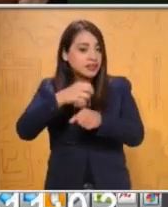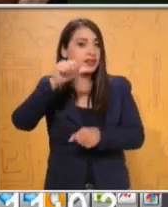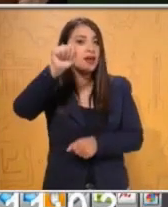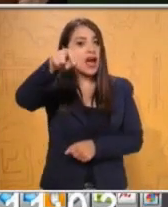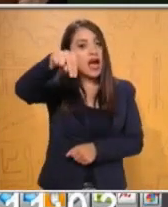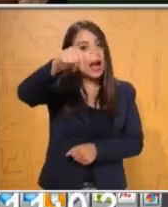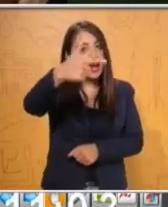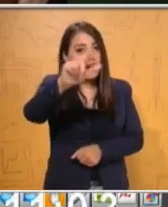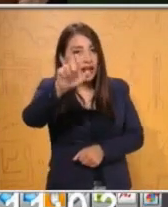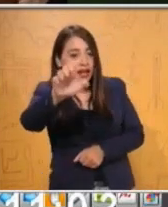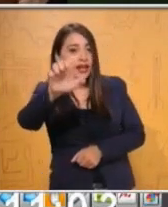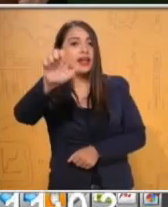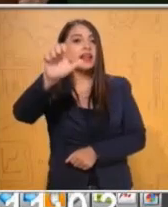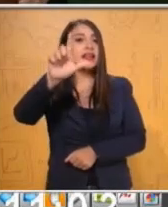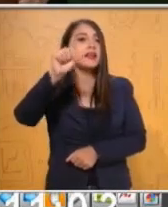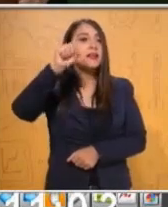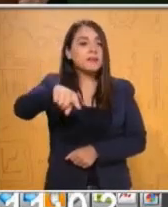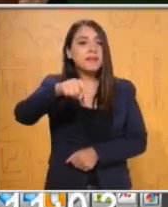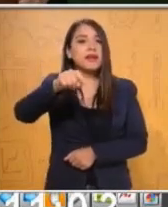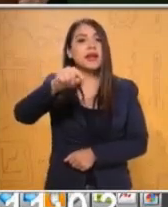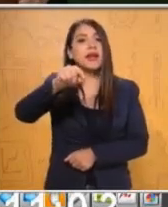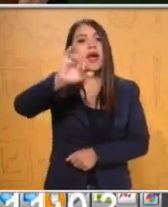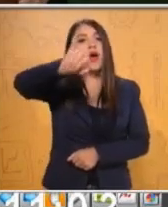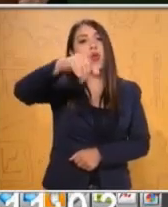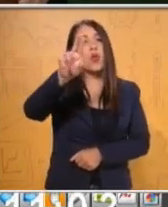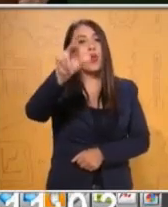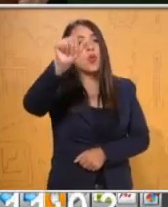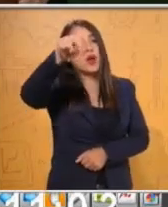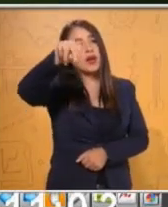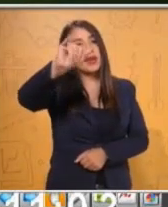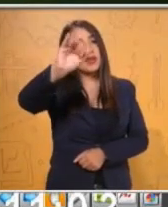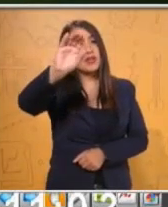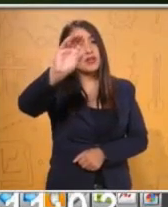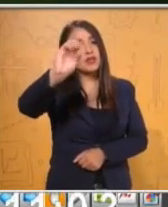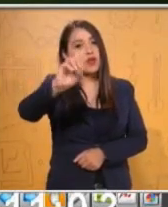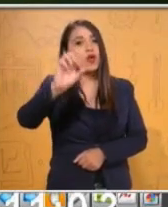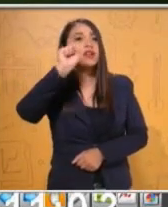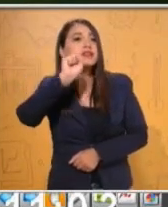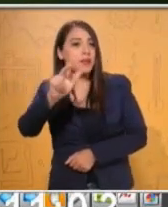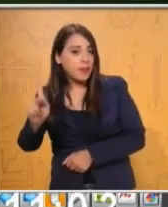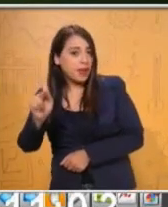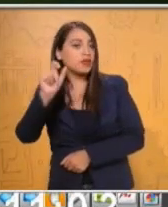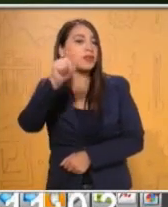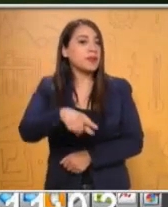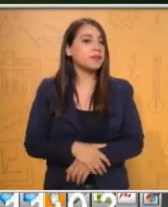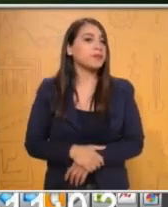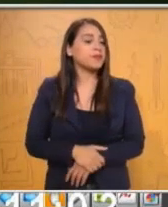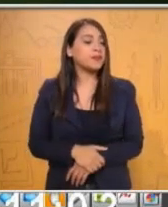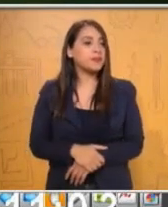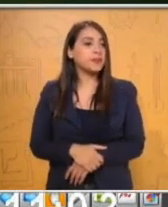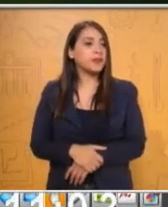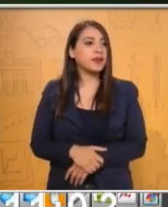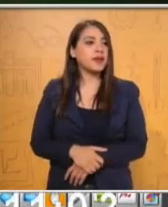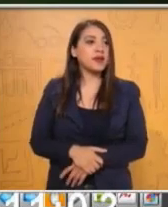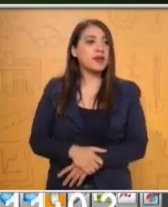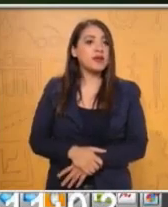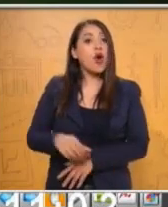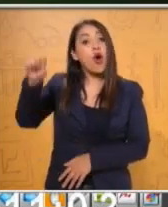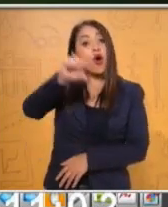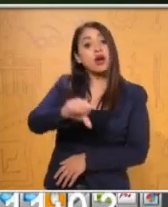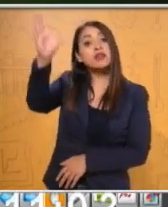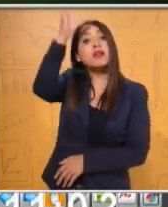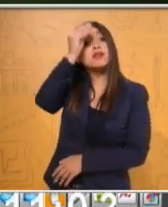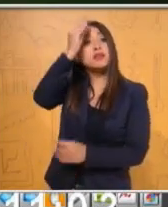David Baez Ruiz y a Juanito de San Pedro. Muy bien, ¿qué vamos a ver el día de hoy? Los